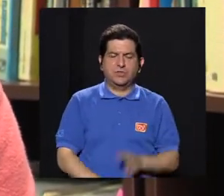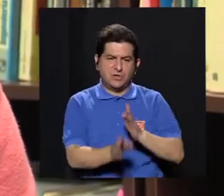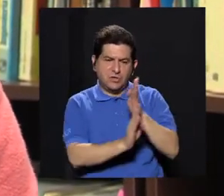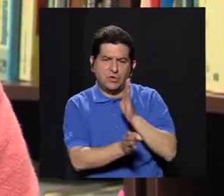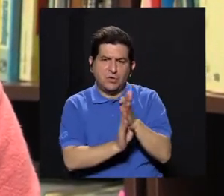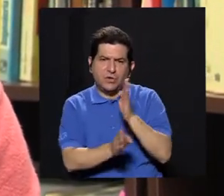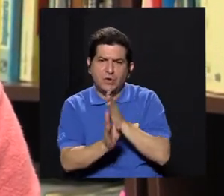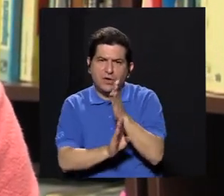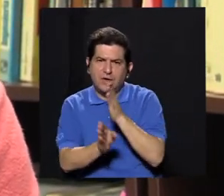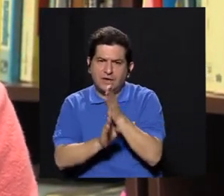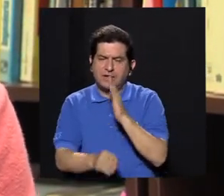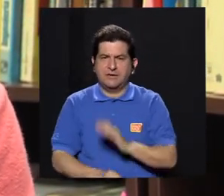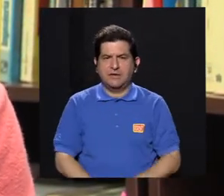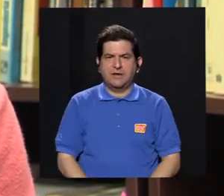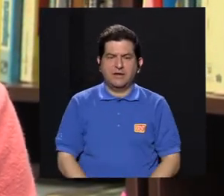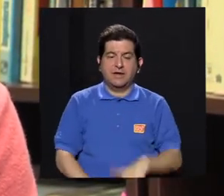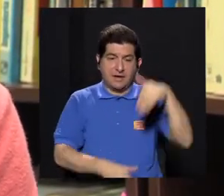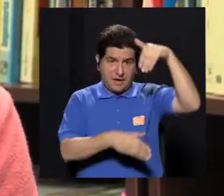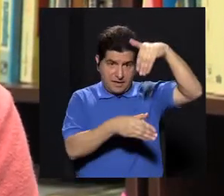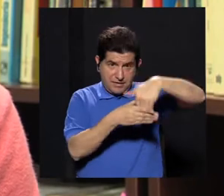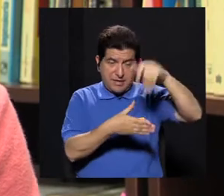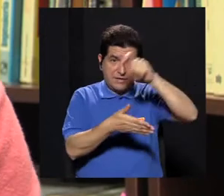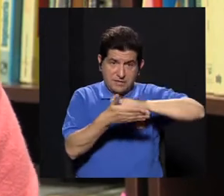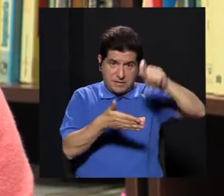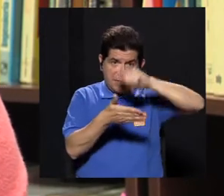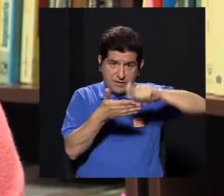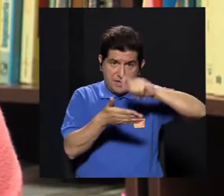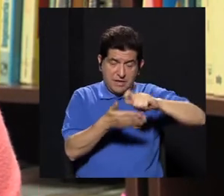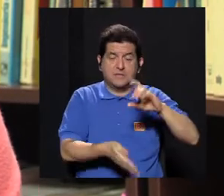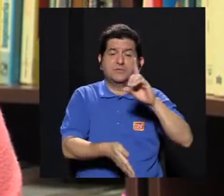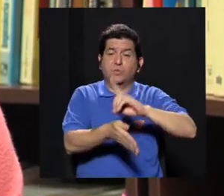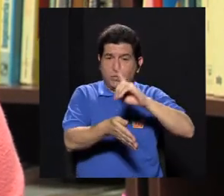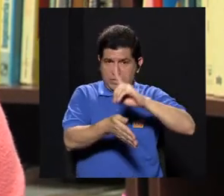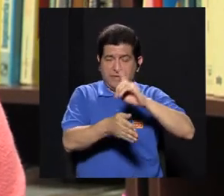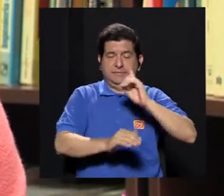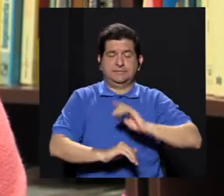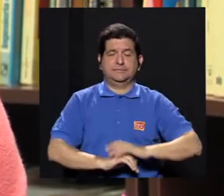carrera adscrita a la Escuela de Medicina.